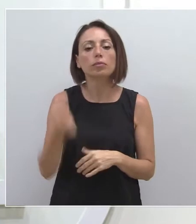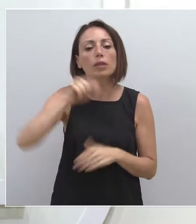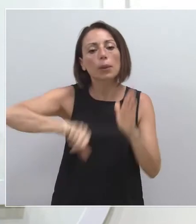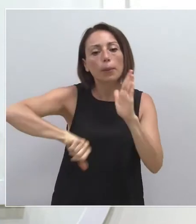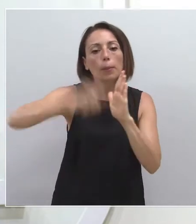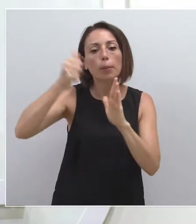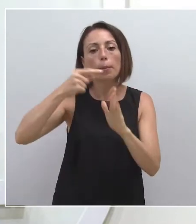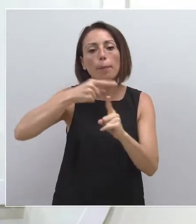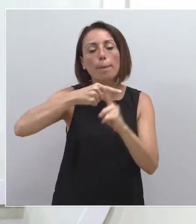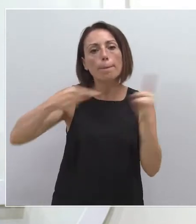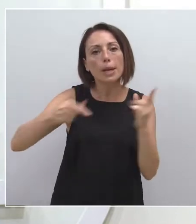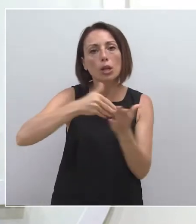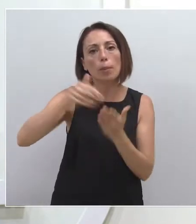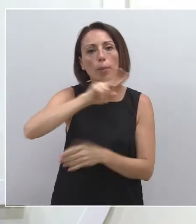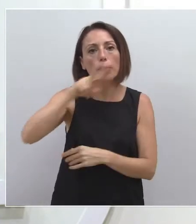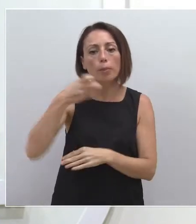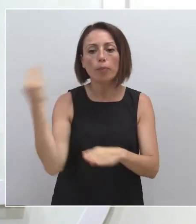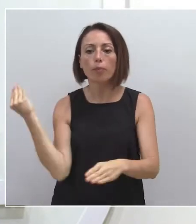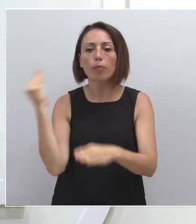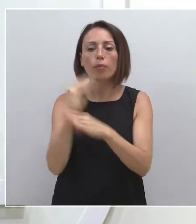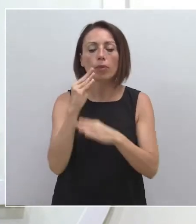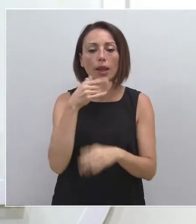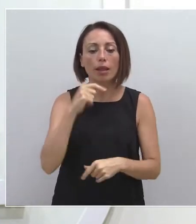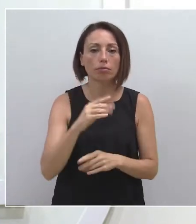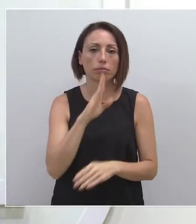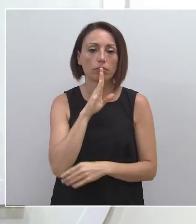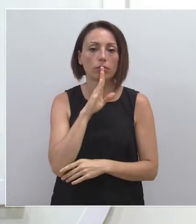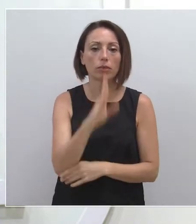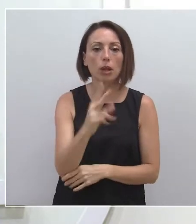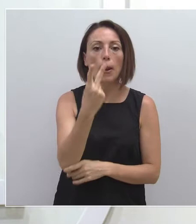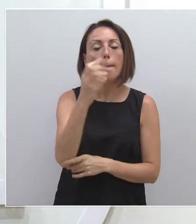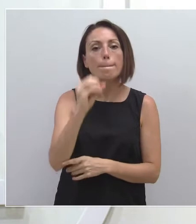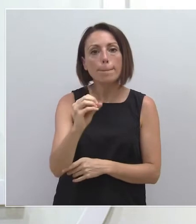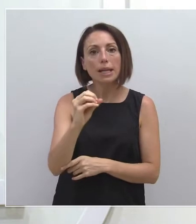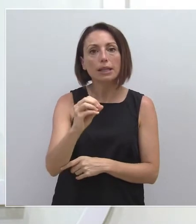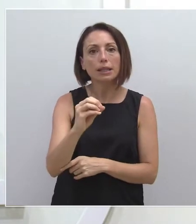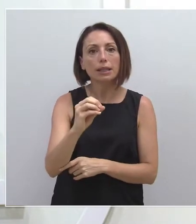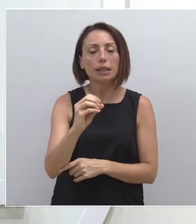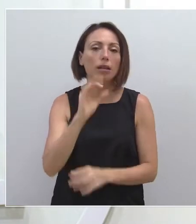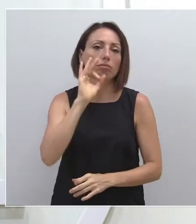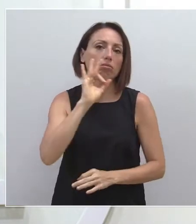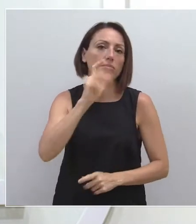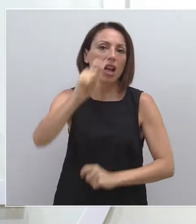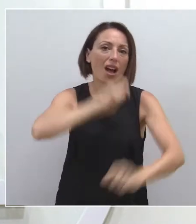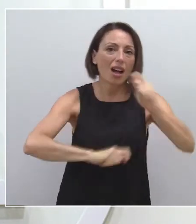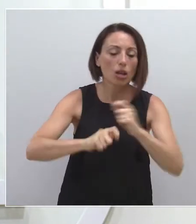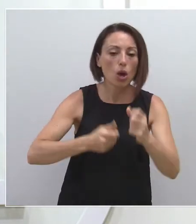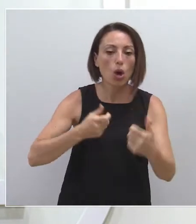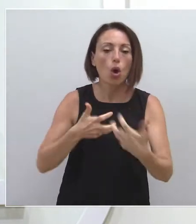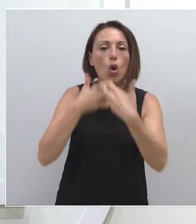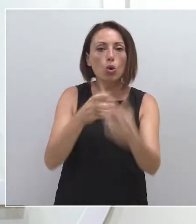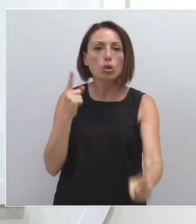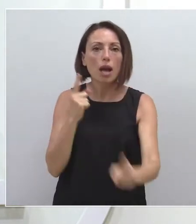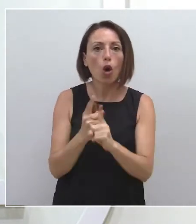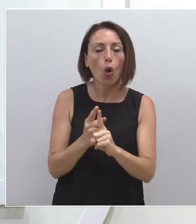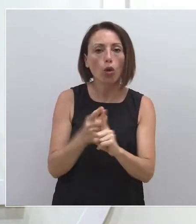aprobado casi medio millón de euros en subvenciones directas a 20 organizaciones y entidades sociales que luchan contra la violencia